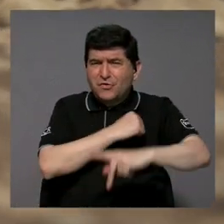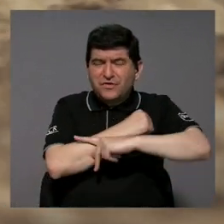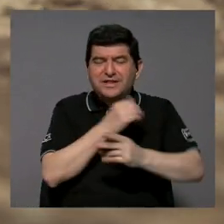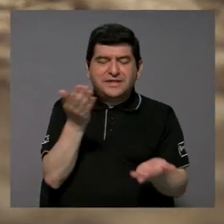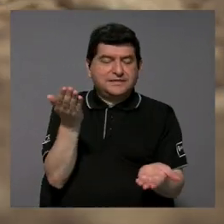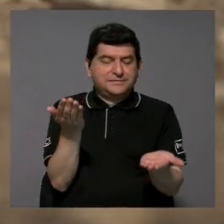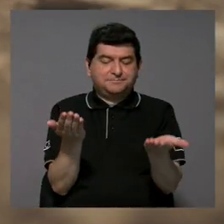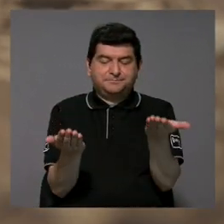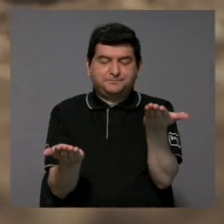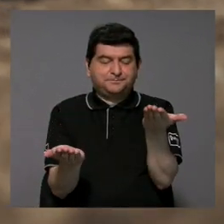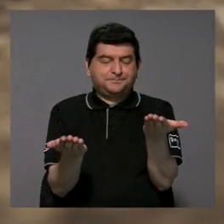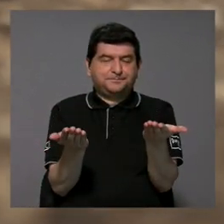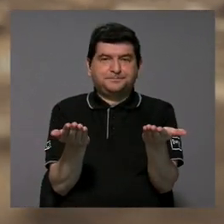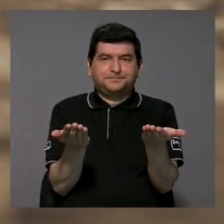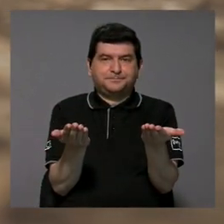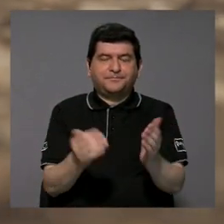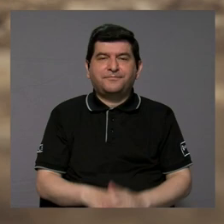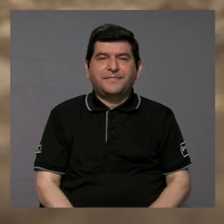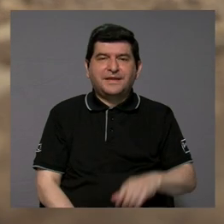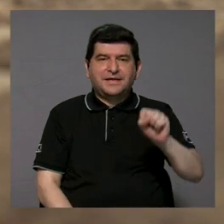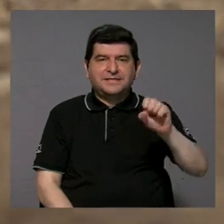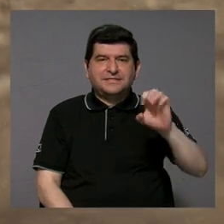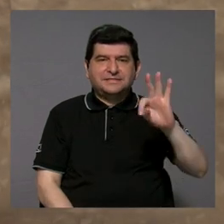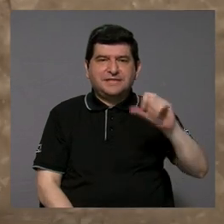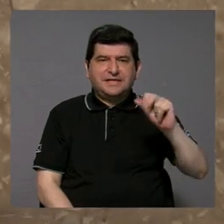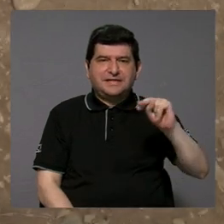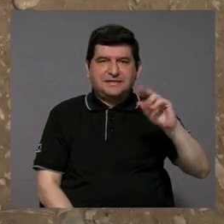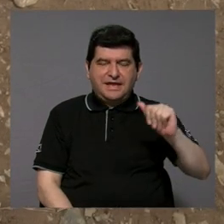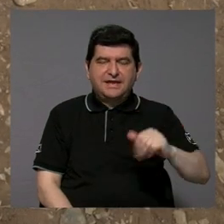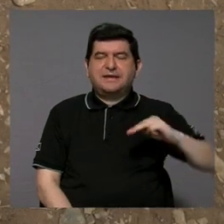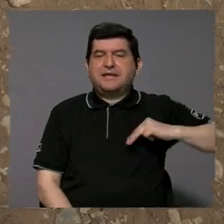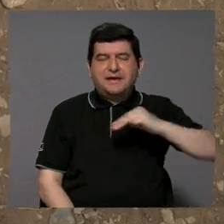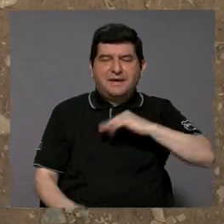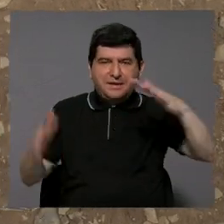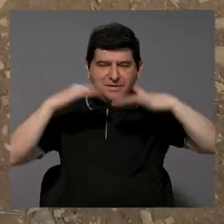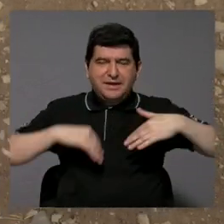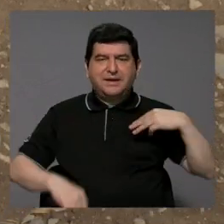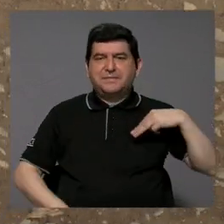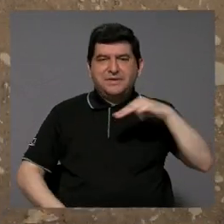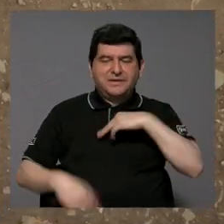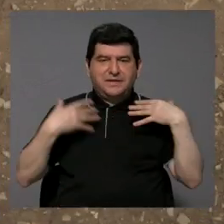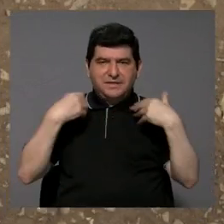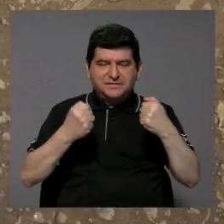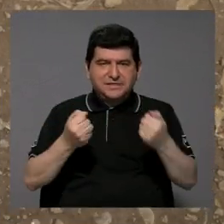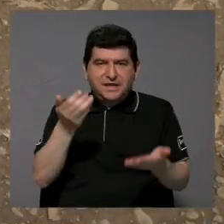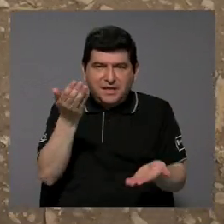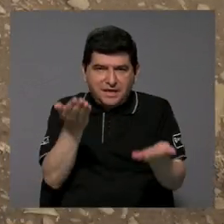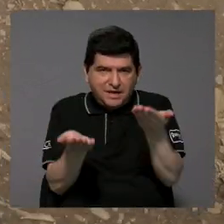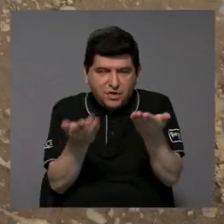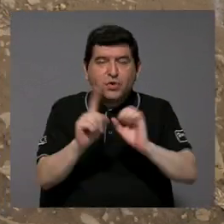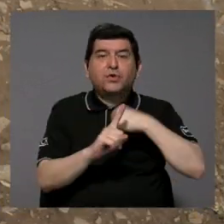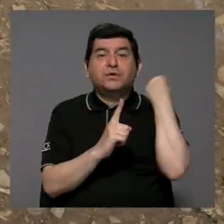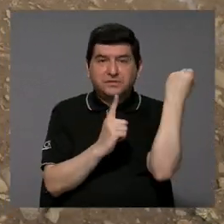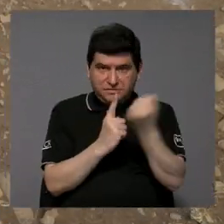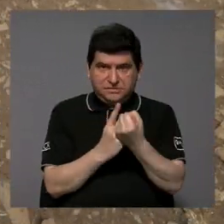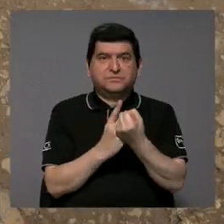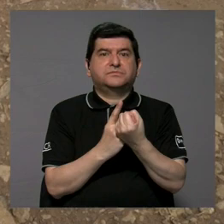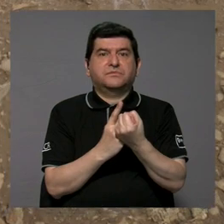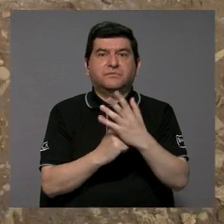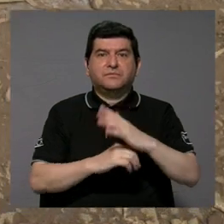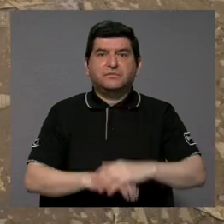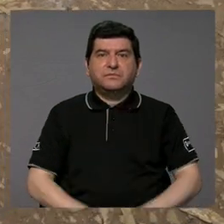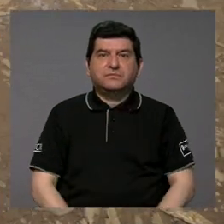en el país es un equilibrio, ¿verdad? Para